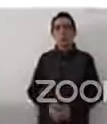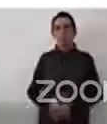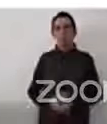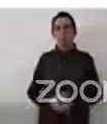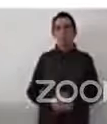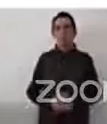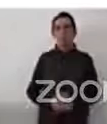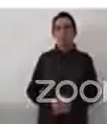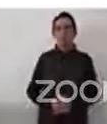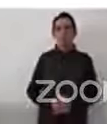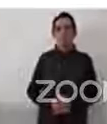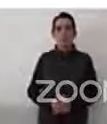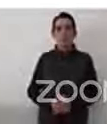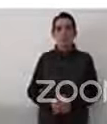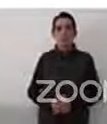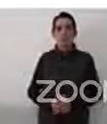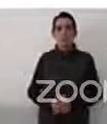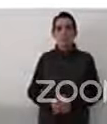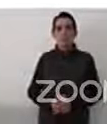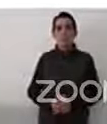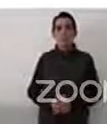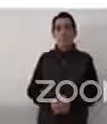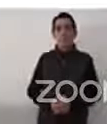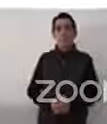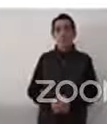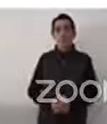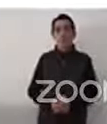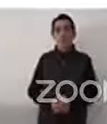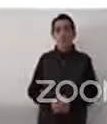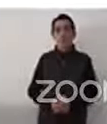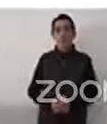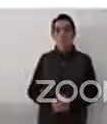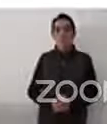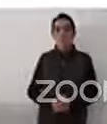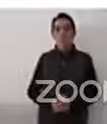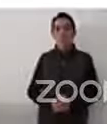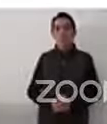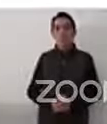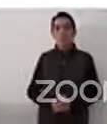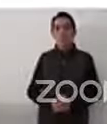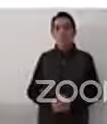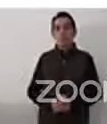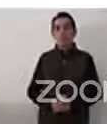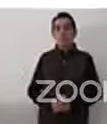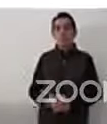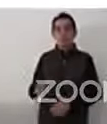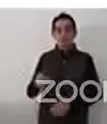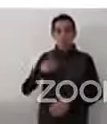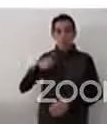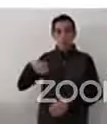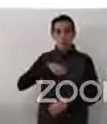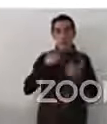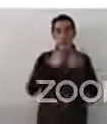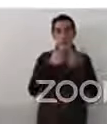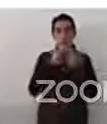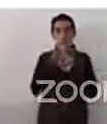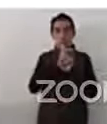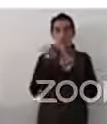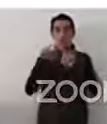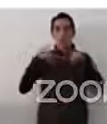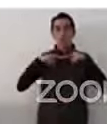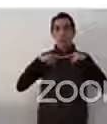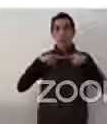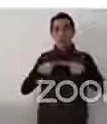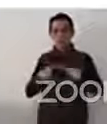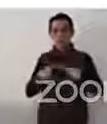Y obviamente cuando trabajamos con grupos en situación de vulnerabilidad y con un enfoque diferencial,